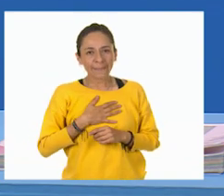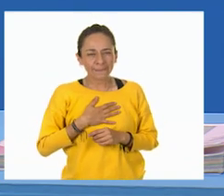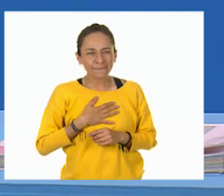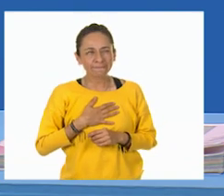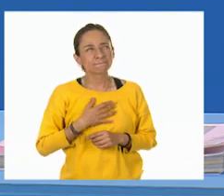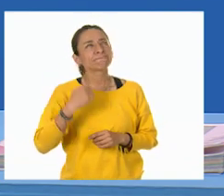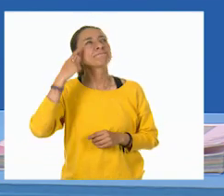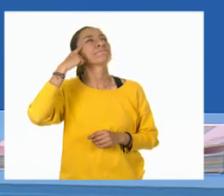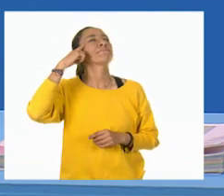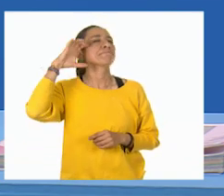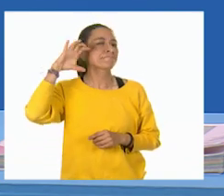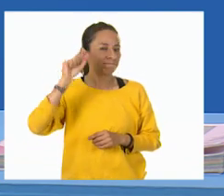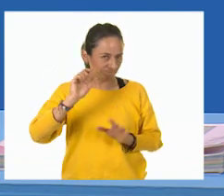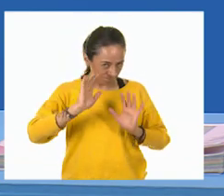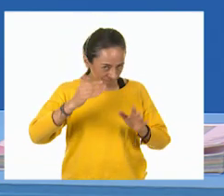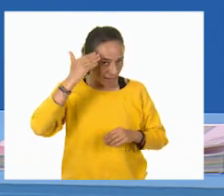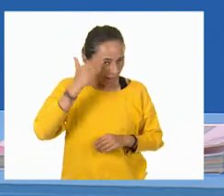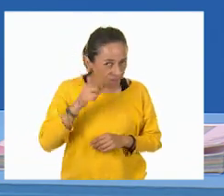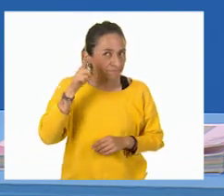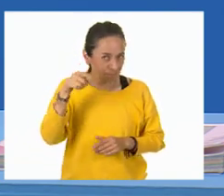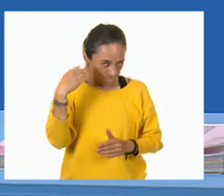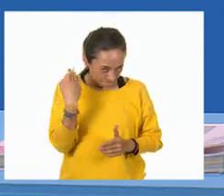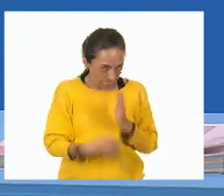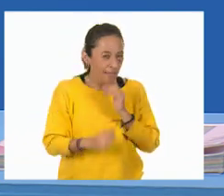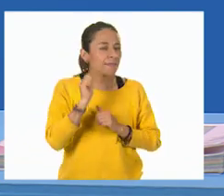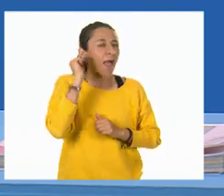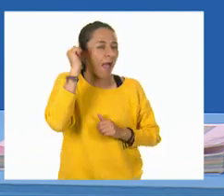Seguramente te falta un poco de hidratación.